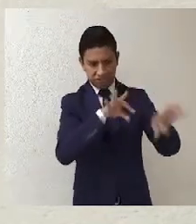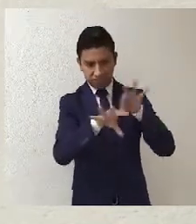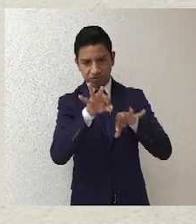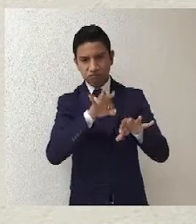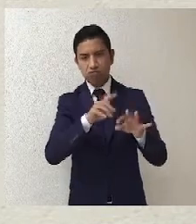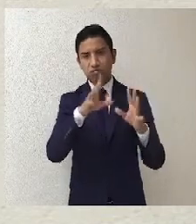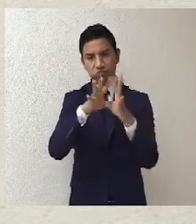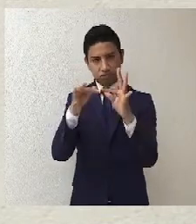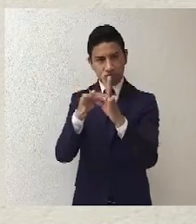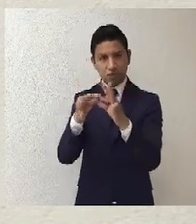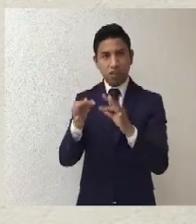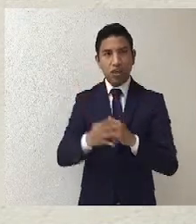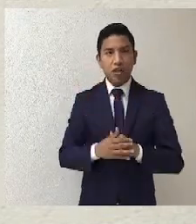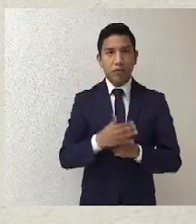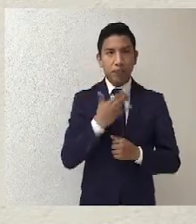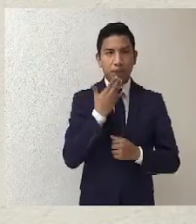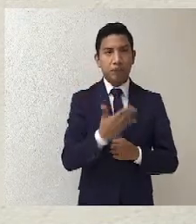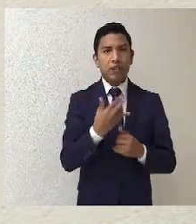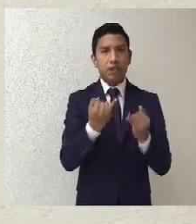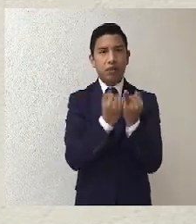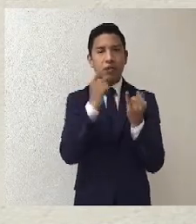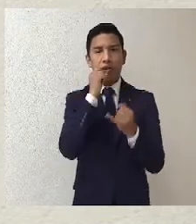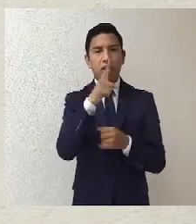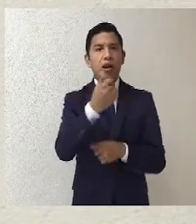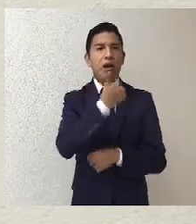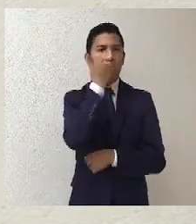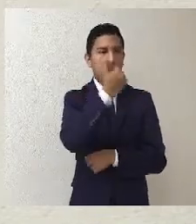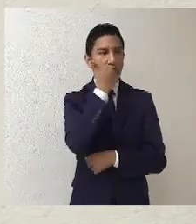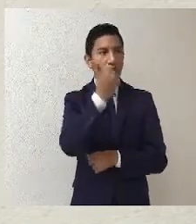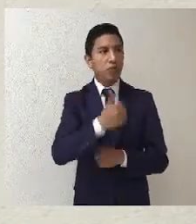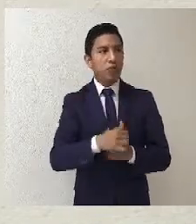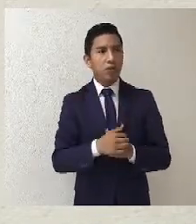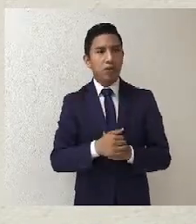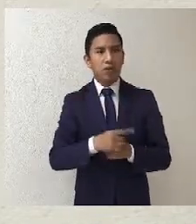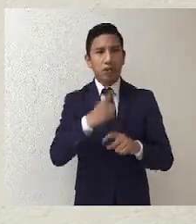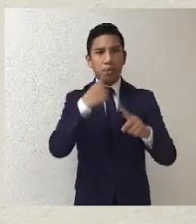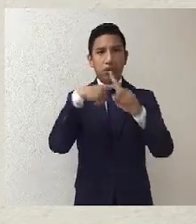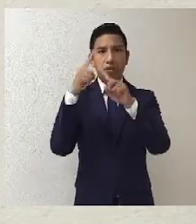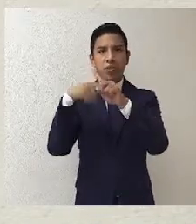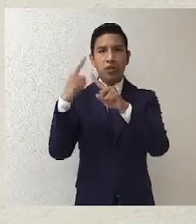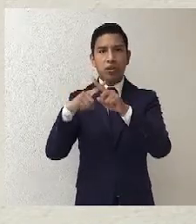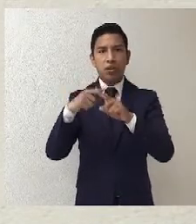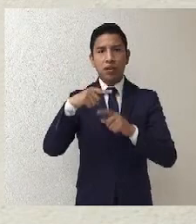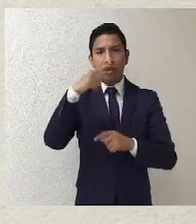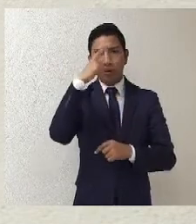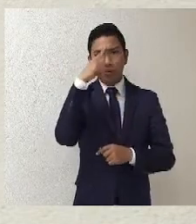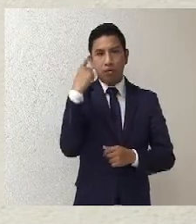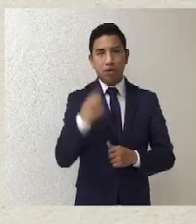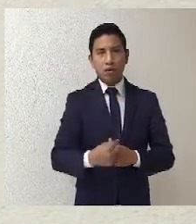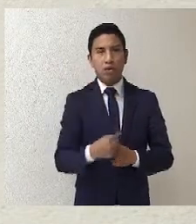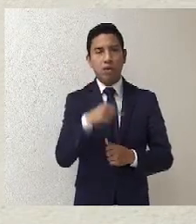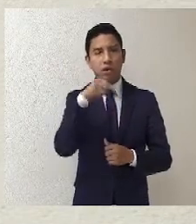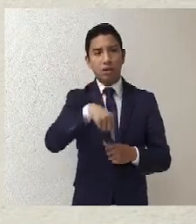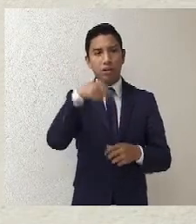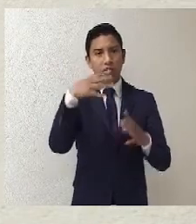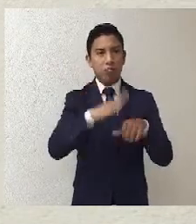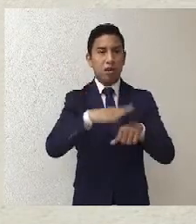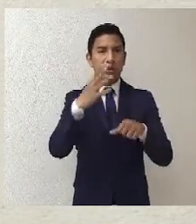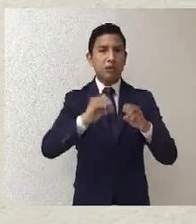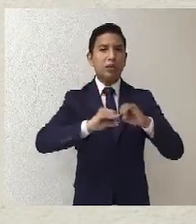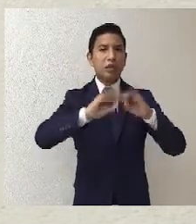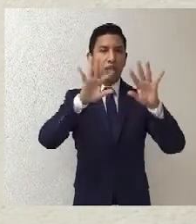para que sobre todo los estudiantes puedan estar familiarizados o entender de mejor manera lo que vamos a decir.